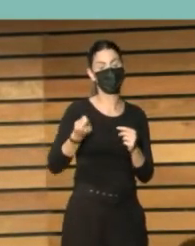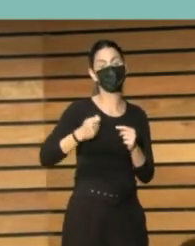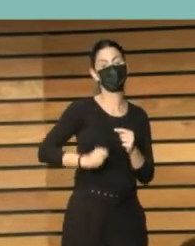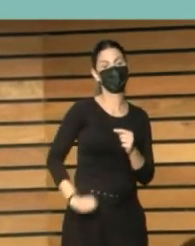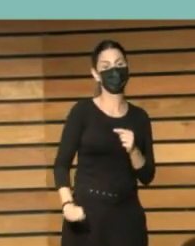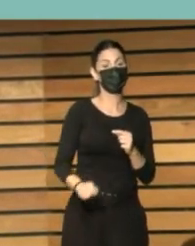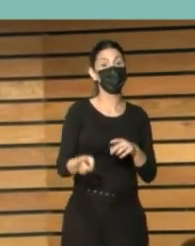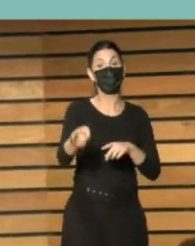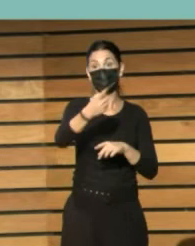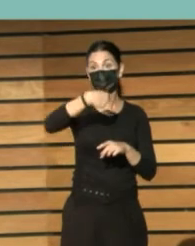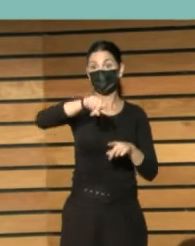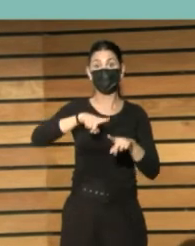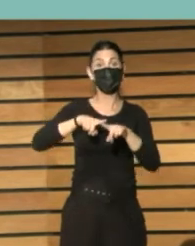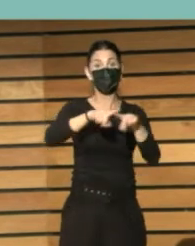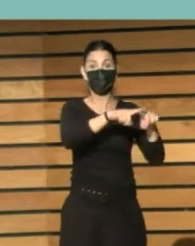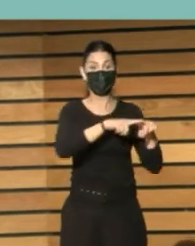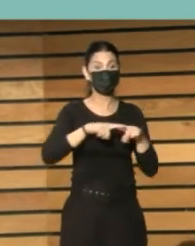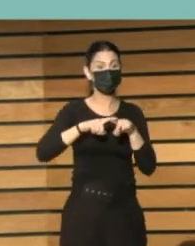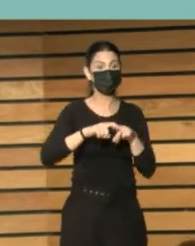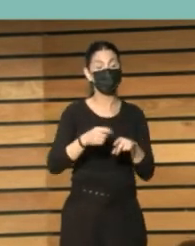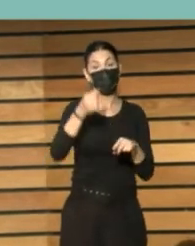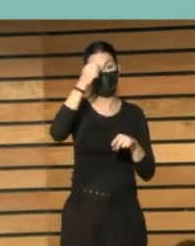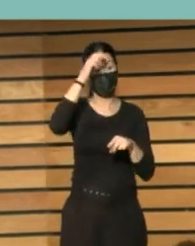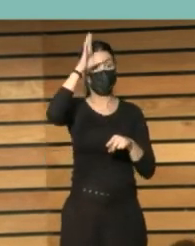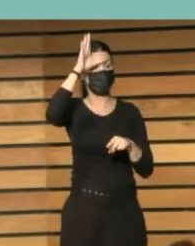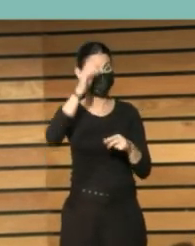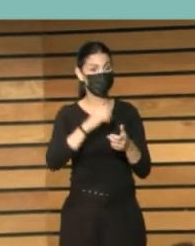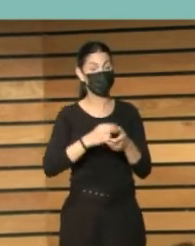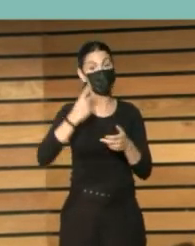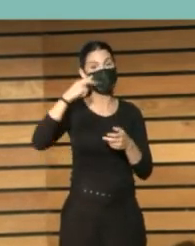compartido conocimiento, experiencia y vivencia.